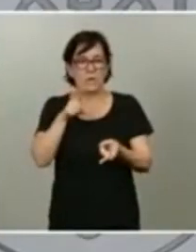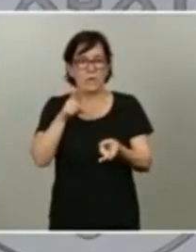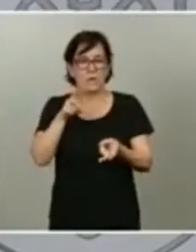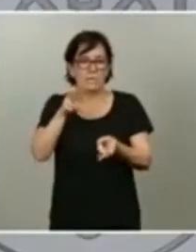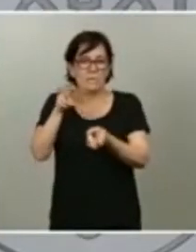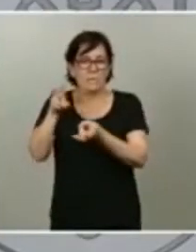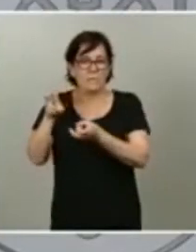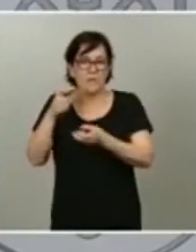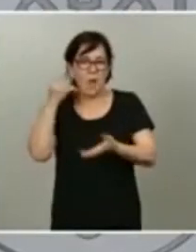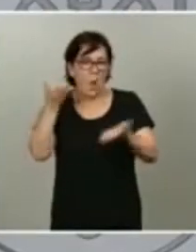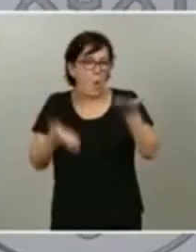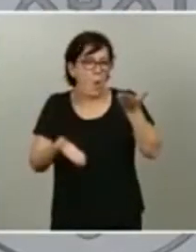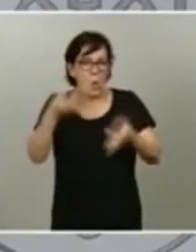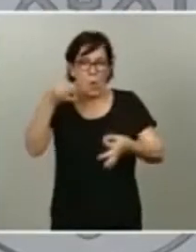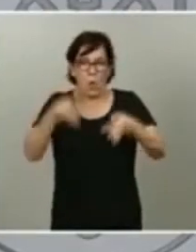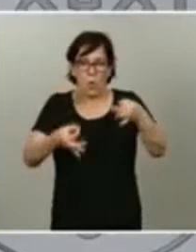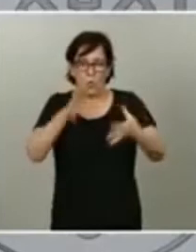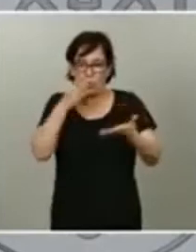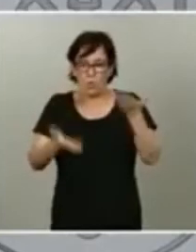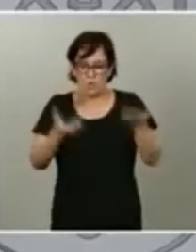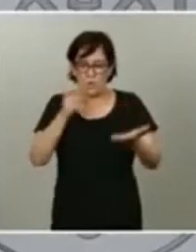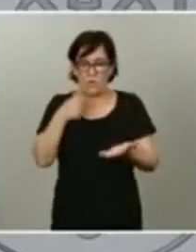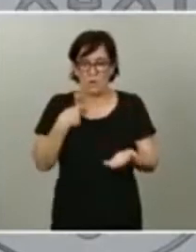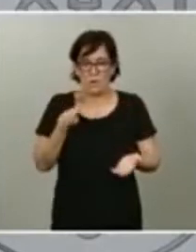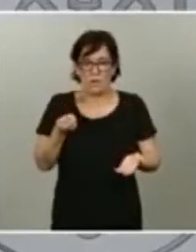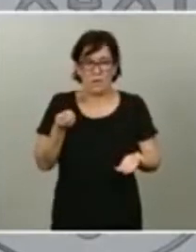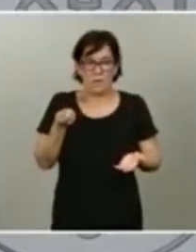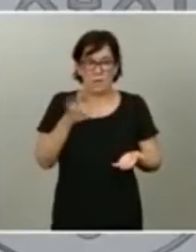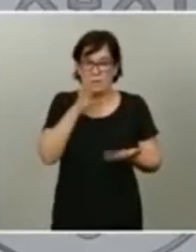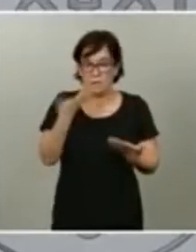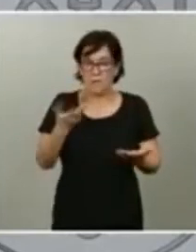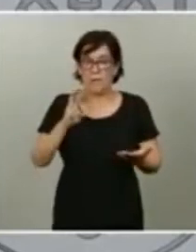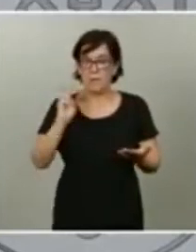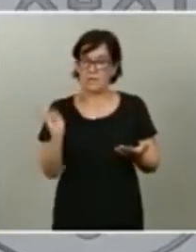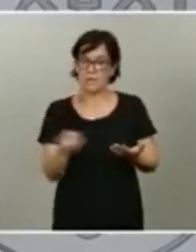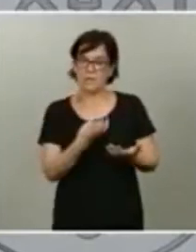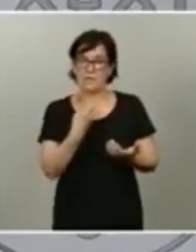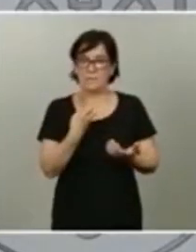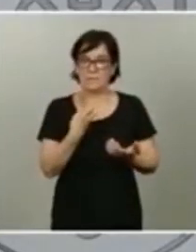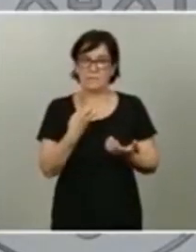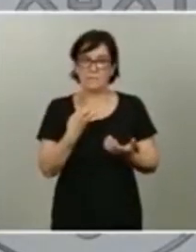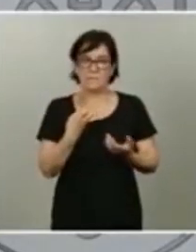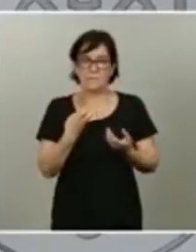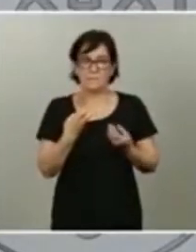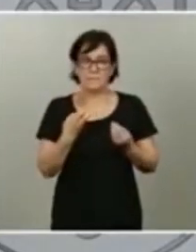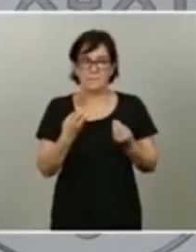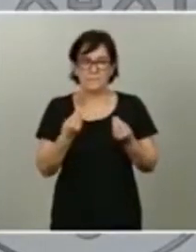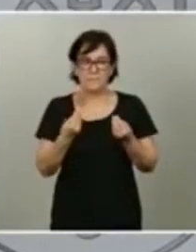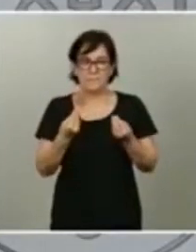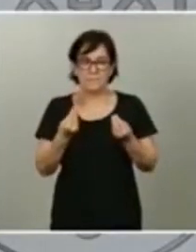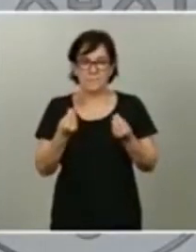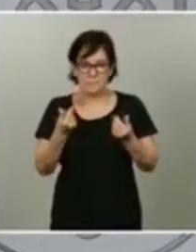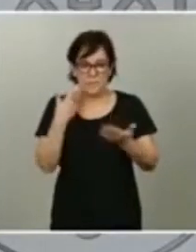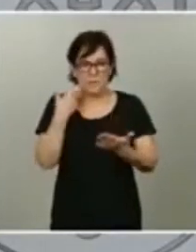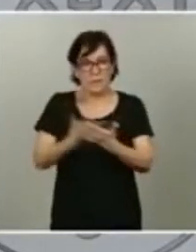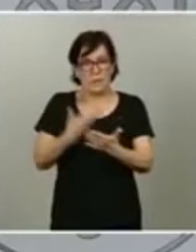esto significa que aquellos que reciben o que tienen una serie de garantías de renta, a través, en este